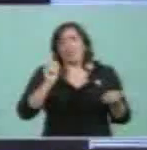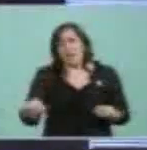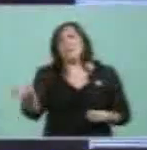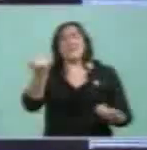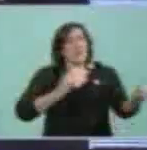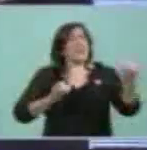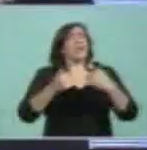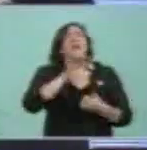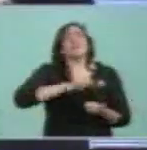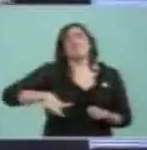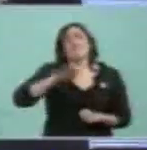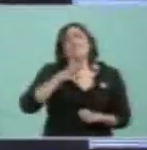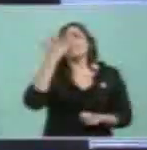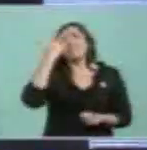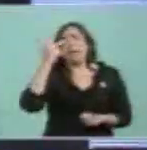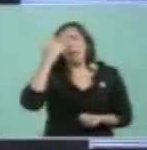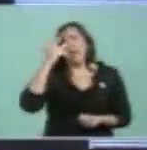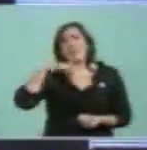hermosa.